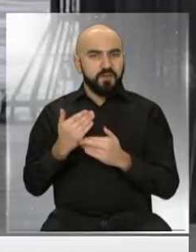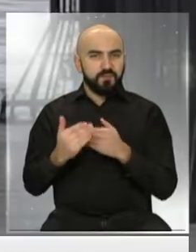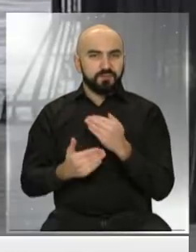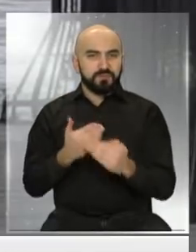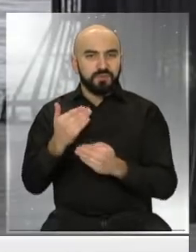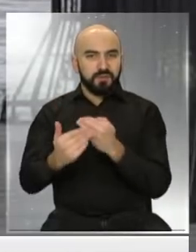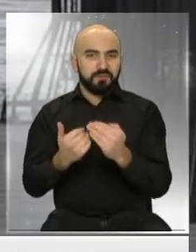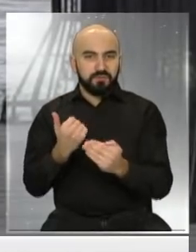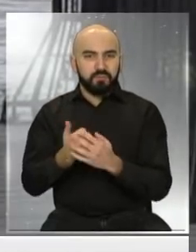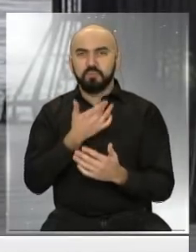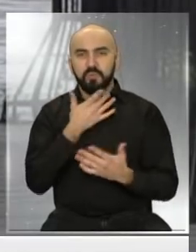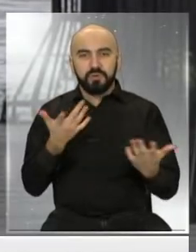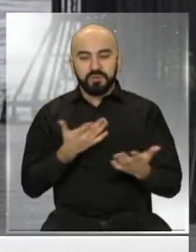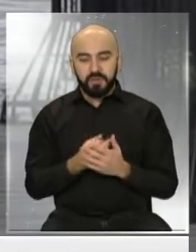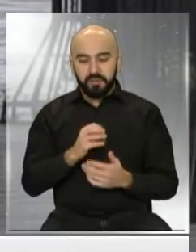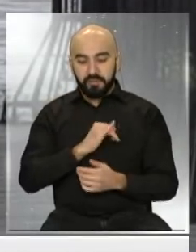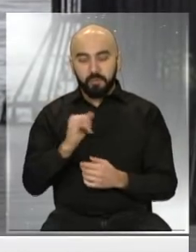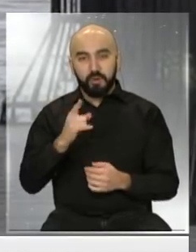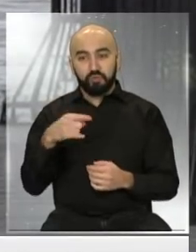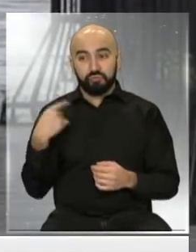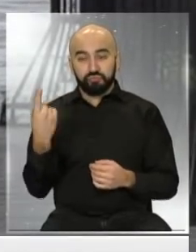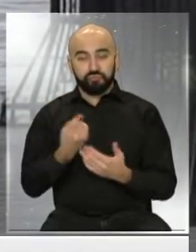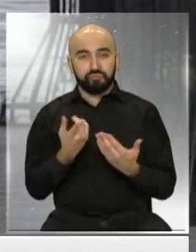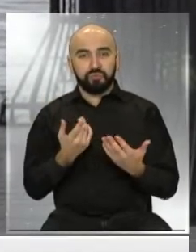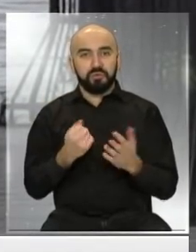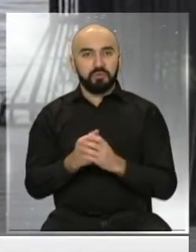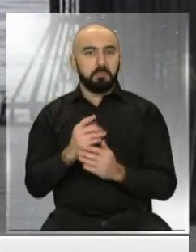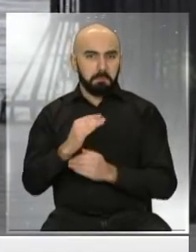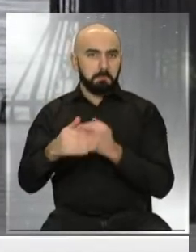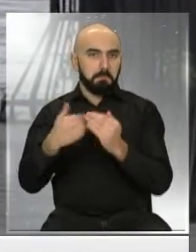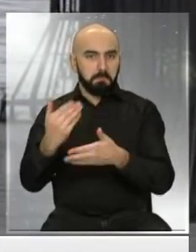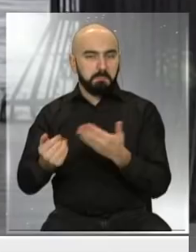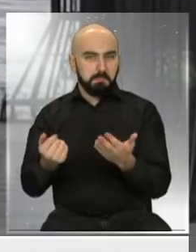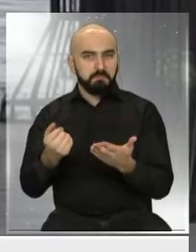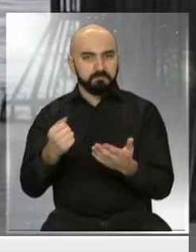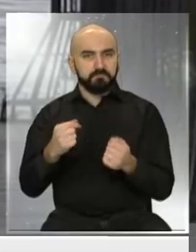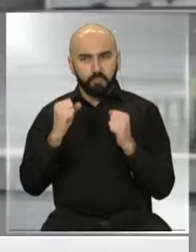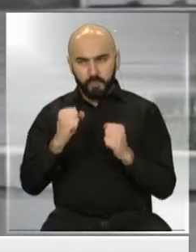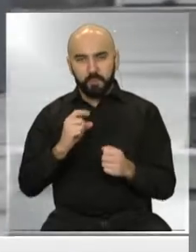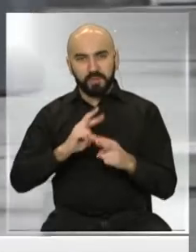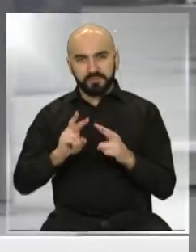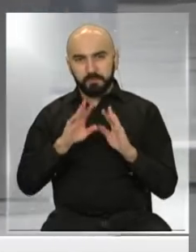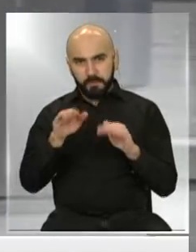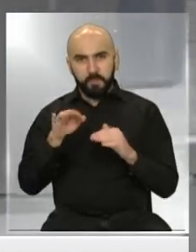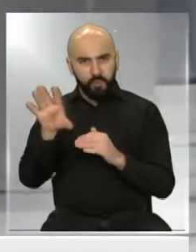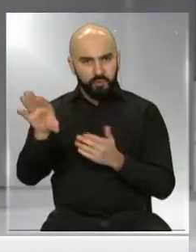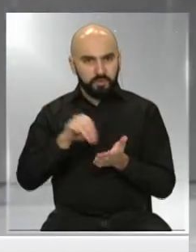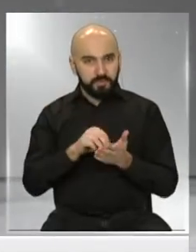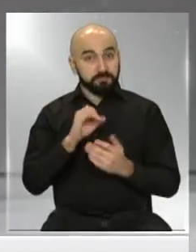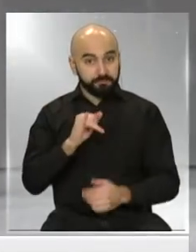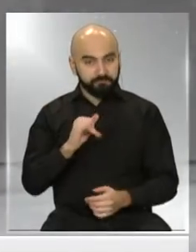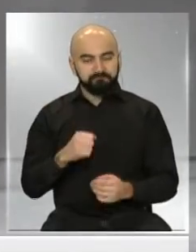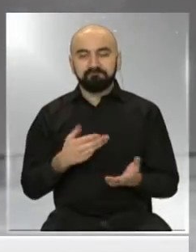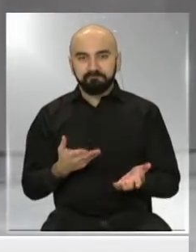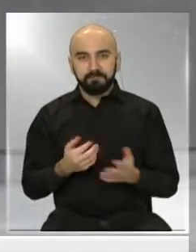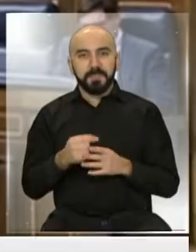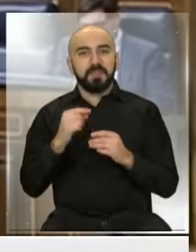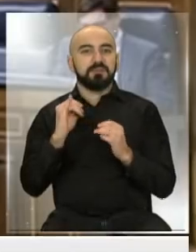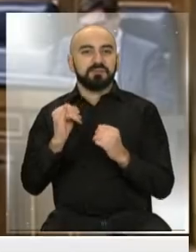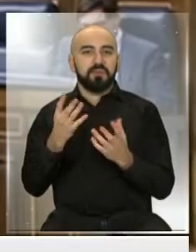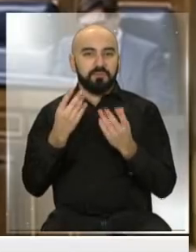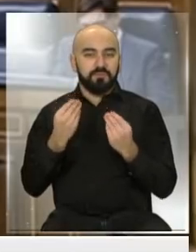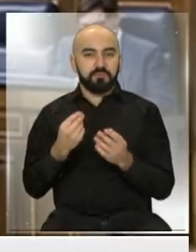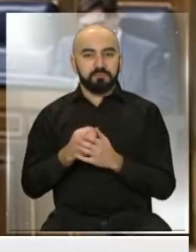fases, porque después nosotros, con el correr de la semana, podríamos aplicar lo mismo, ¿cierto? Absolutamente. Bueno, el